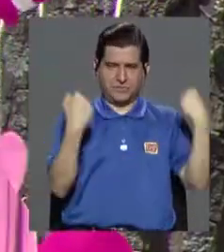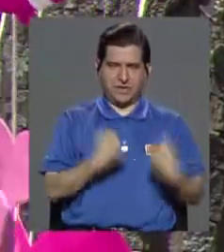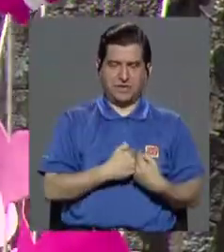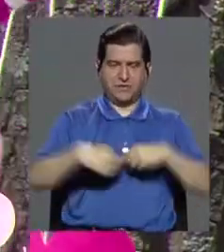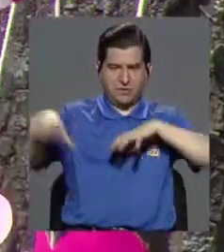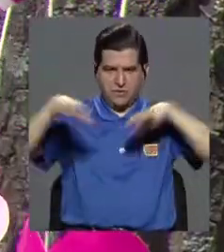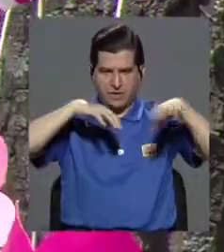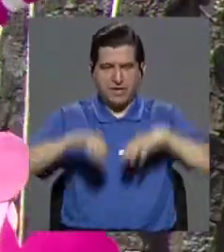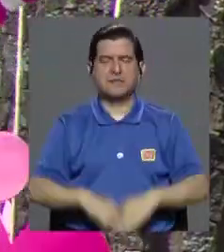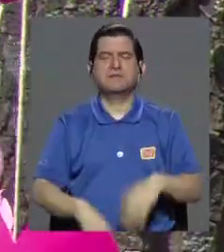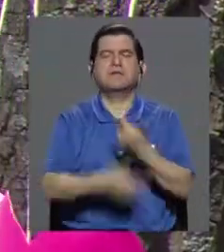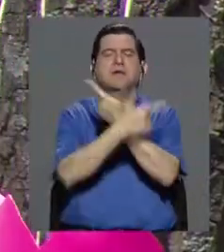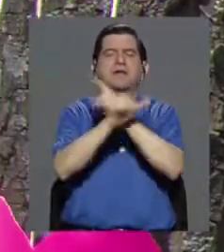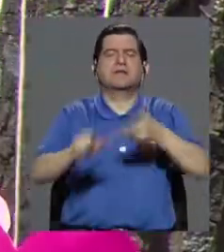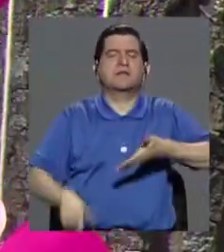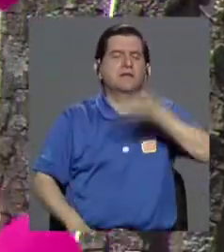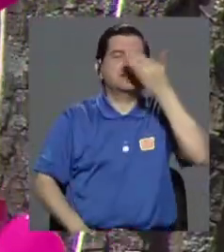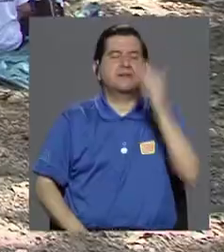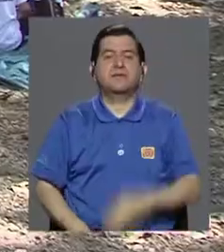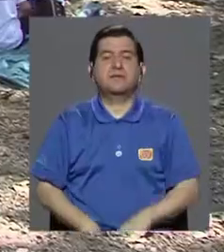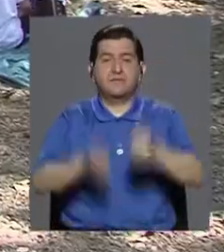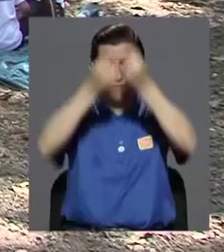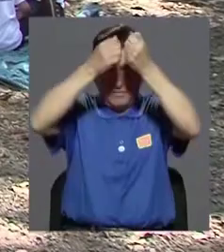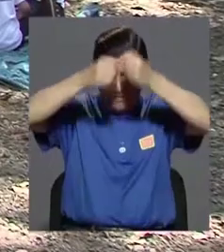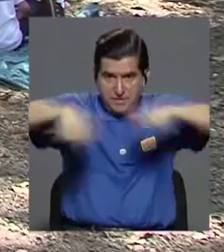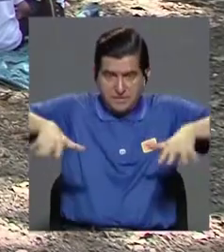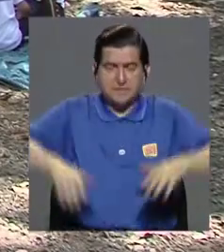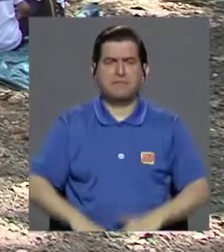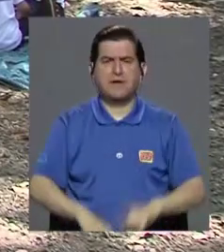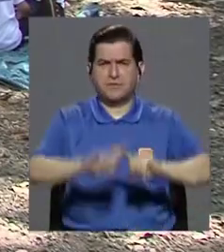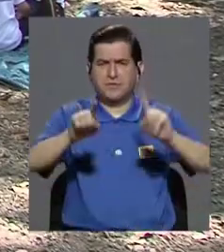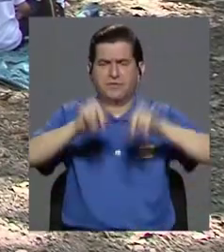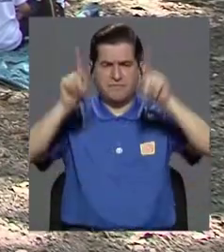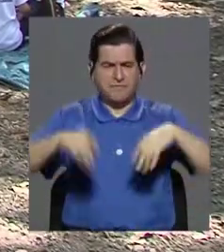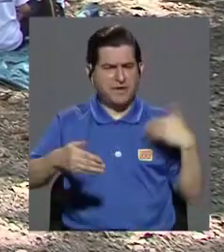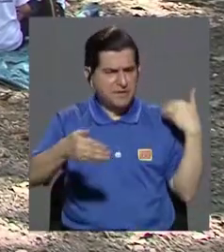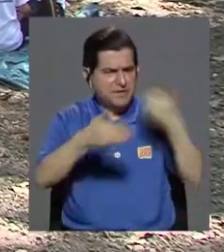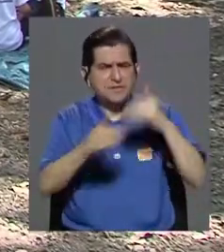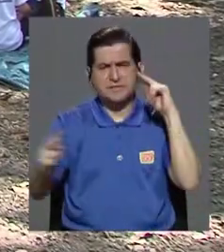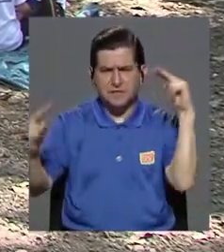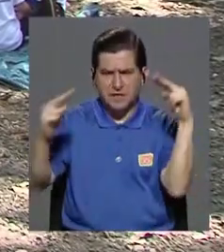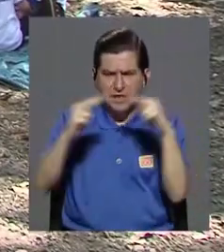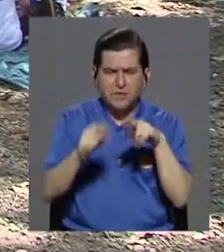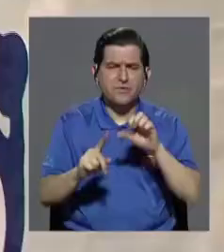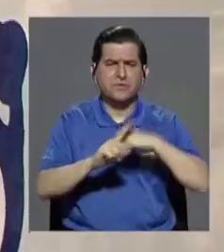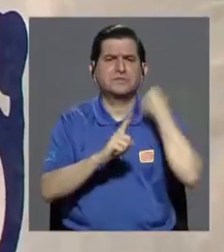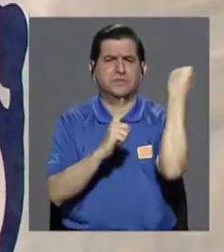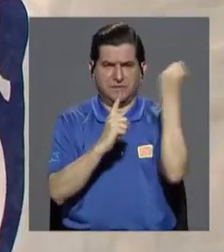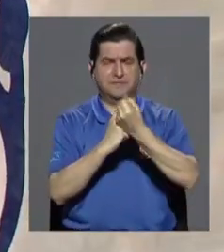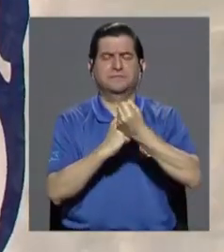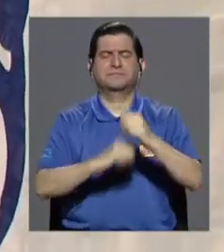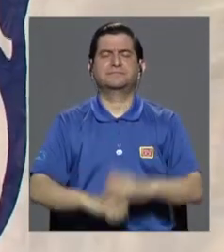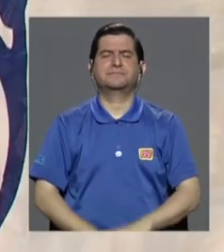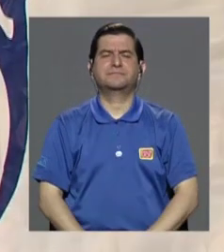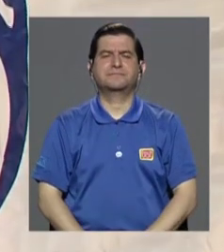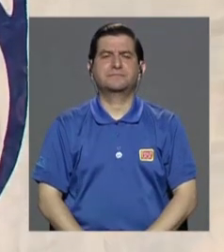actividades se desarrollaron al aire libre en el Parque La Sabana y permitieron que muchos se acercaron a conocer más de esta condición.